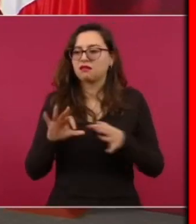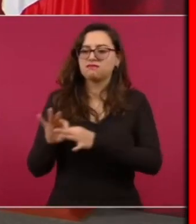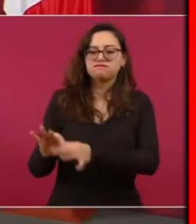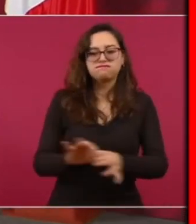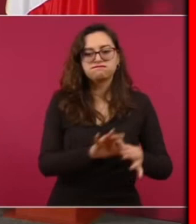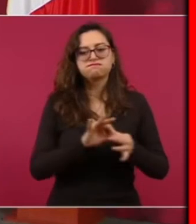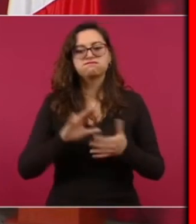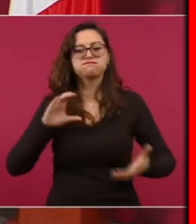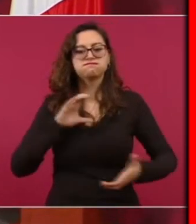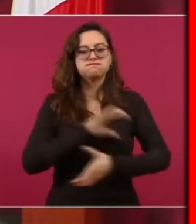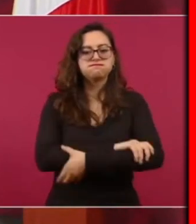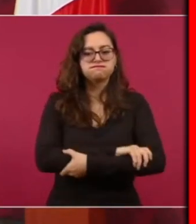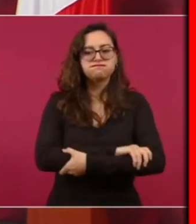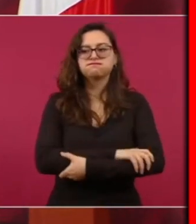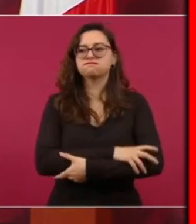pueblo